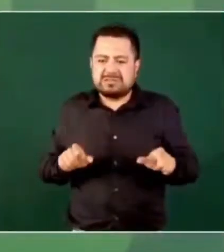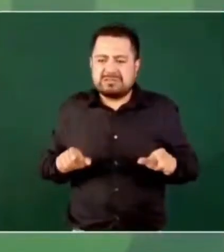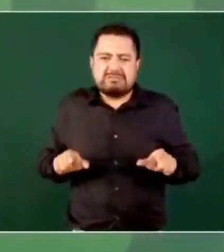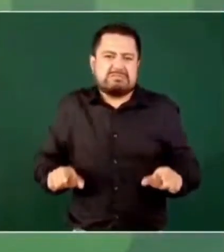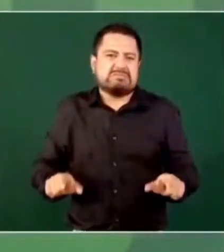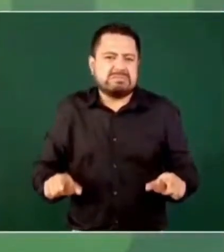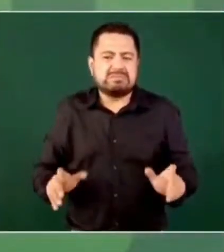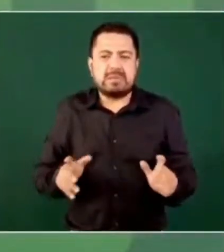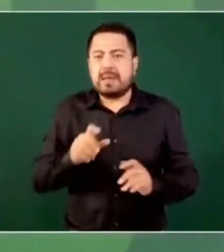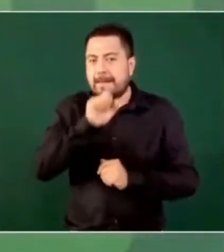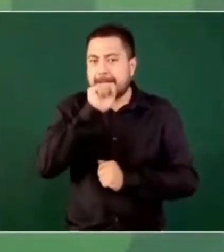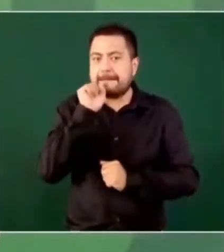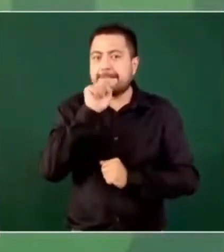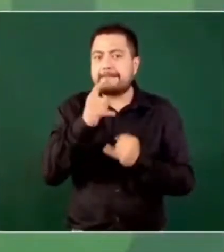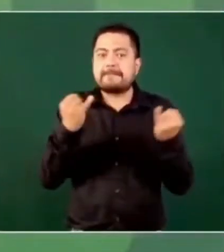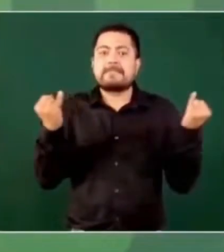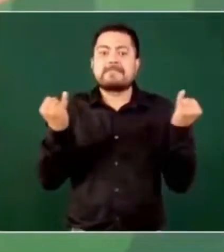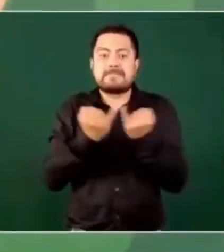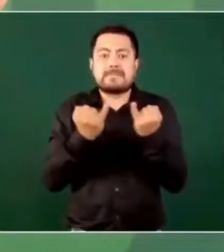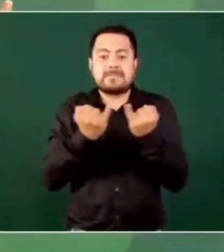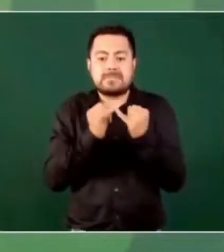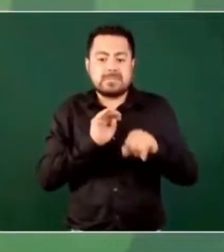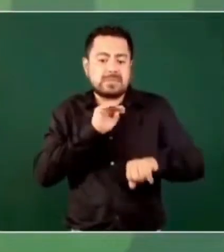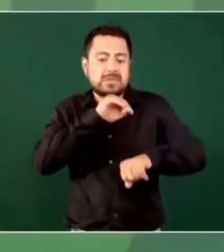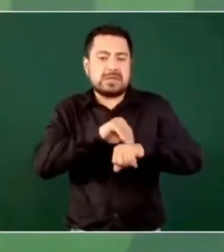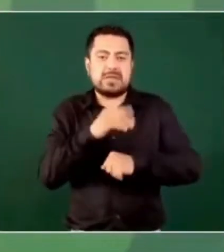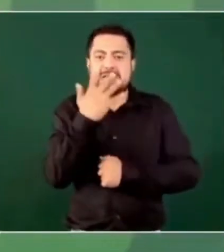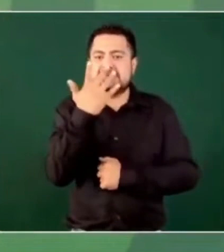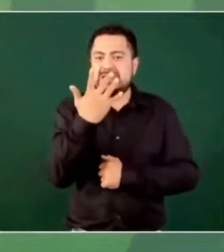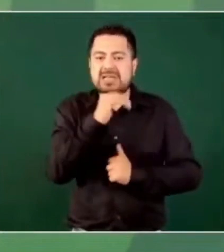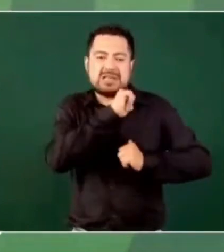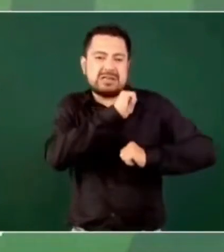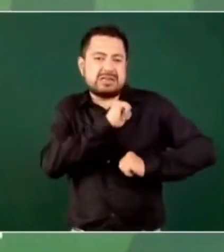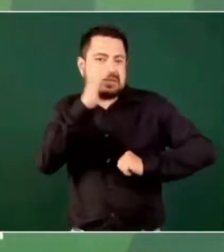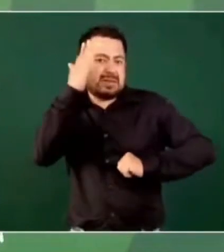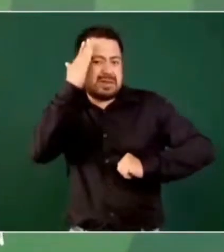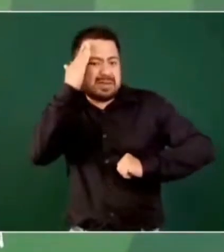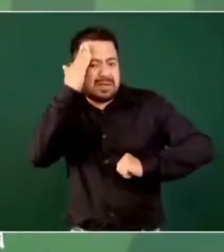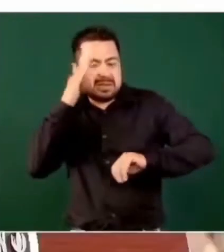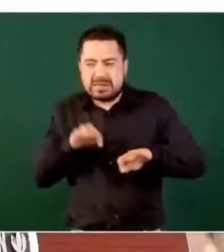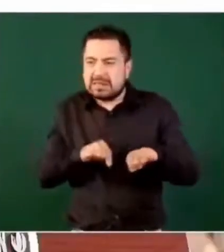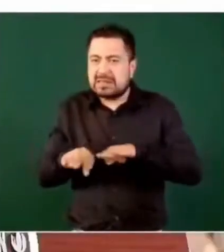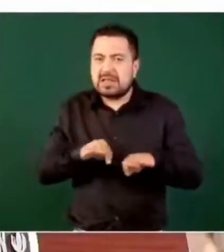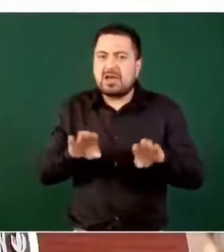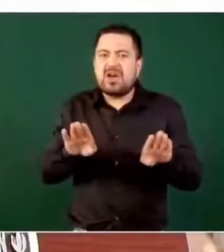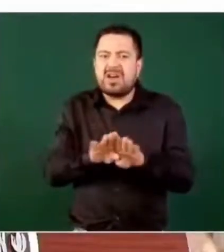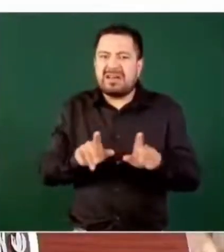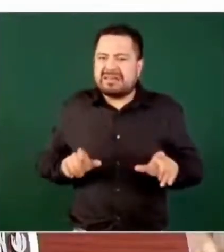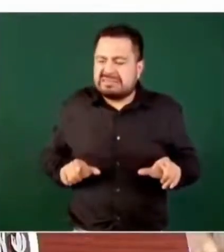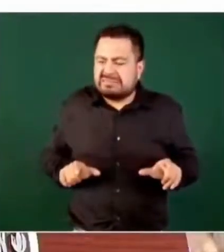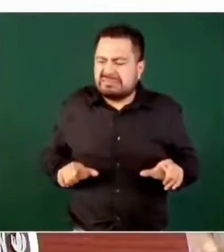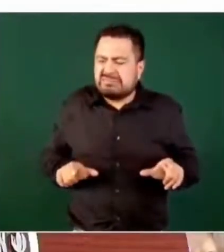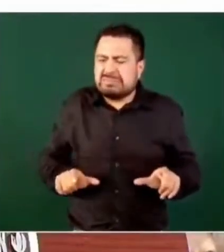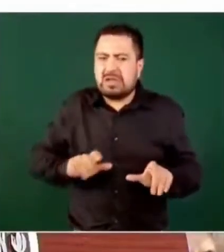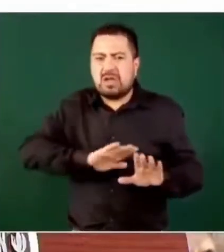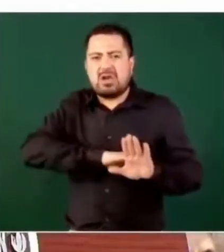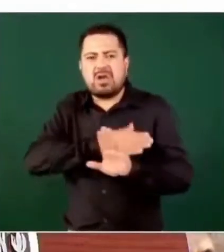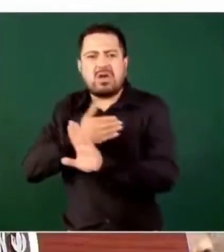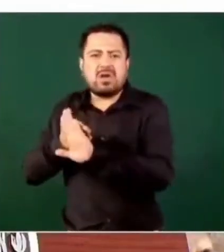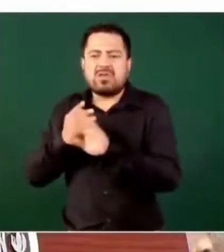También, pues delineamos cinco ejes operativos, fueron el blindaje contra la delincuencia